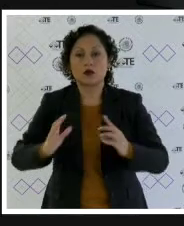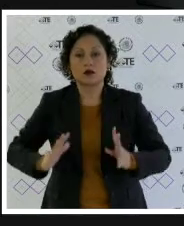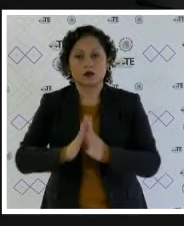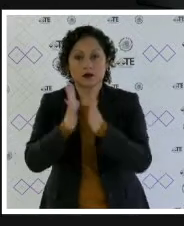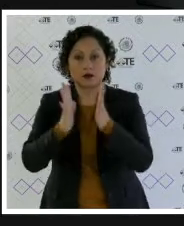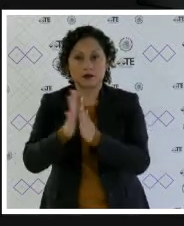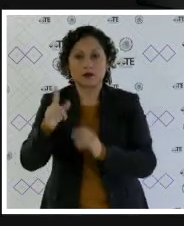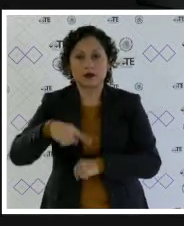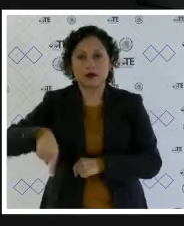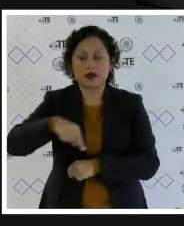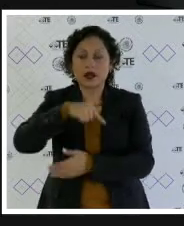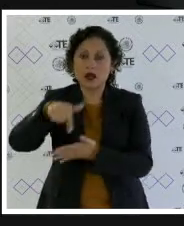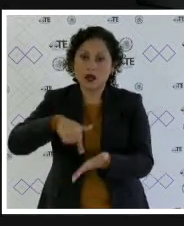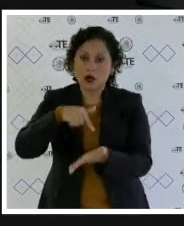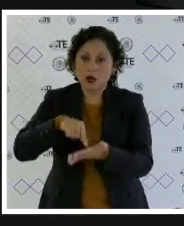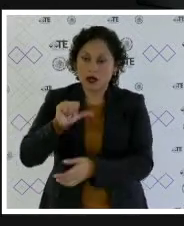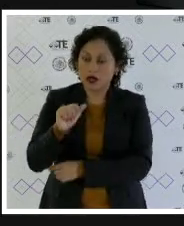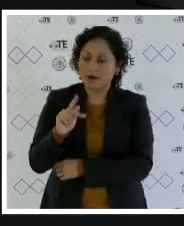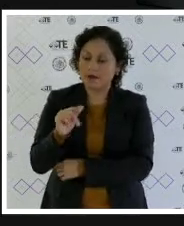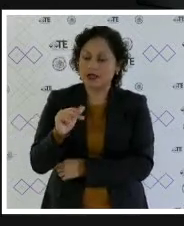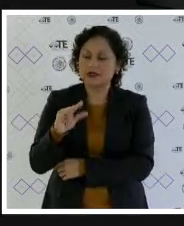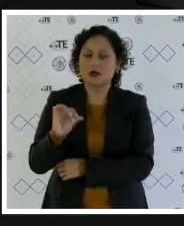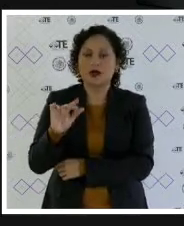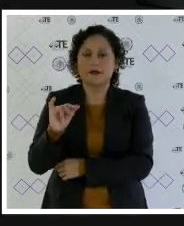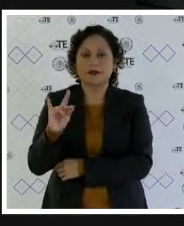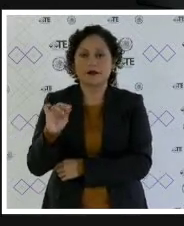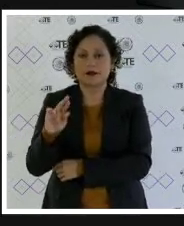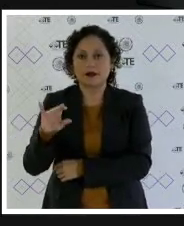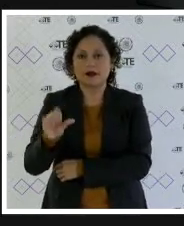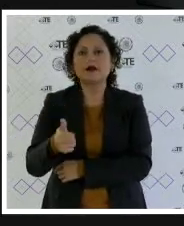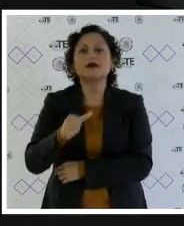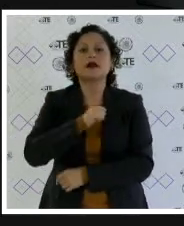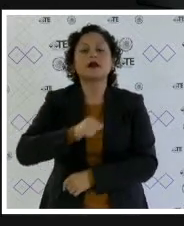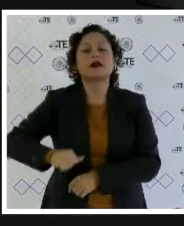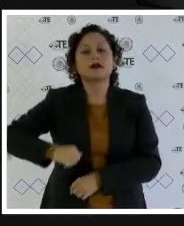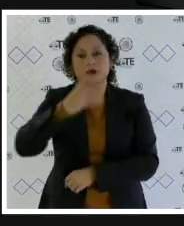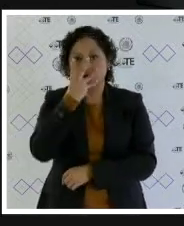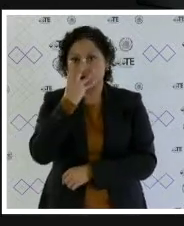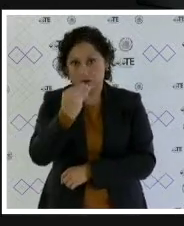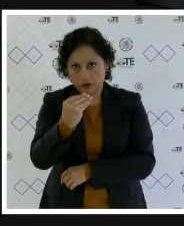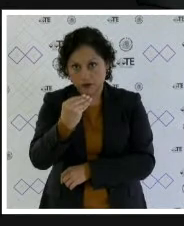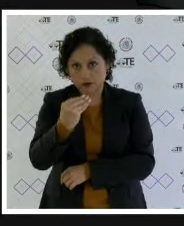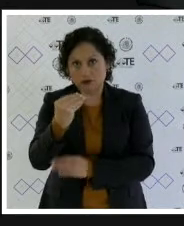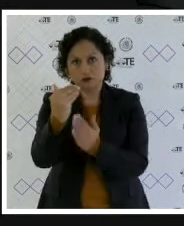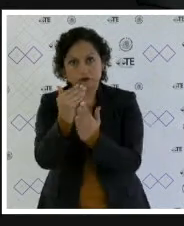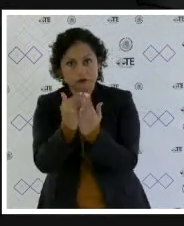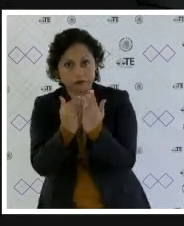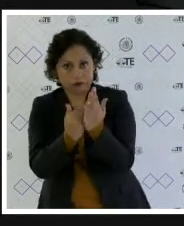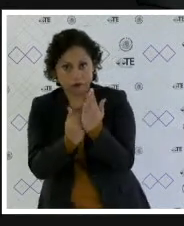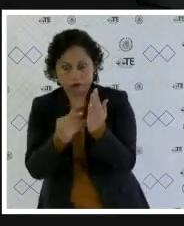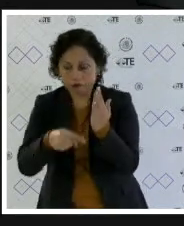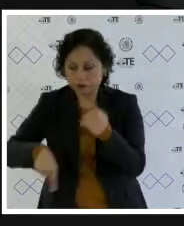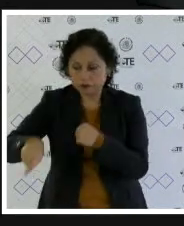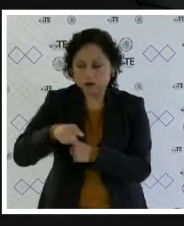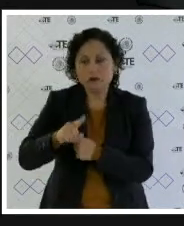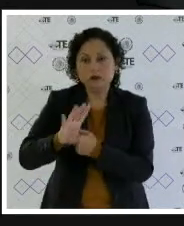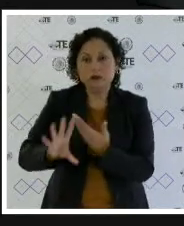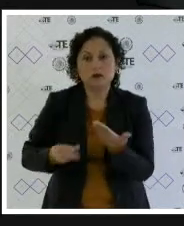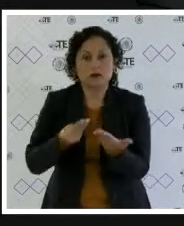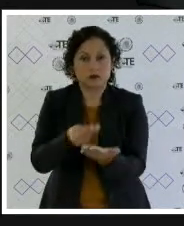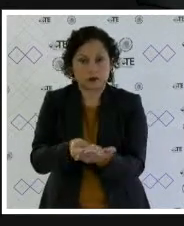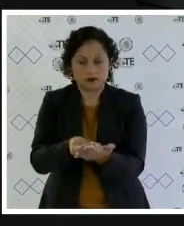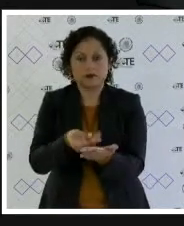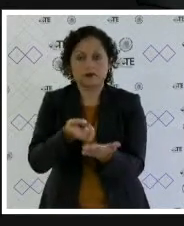correspondiente a la unidad territorial de ampliación Candelaria de marcación Coyoacán por las razones contenidas en la parte considerativa de este fallo.